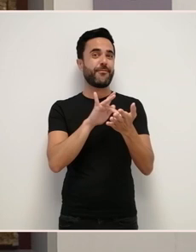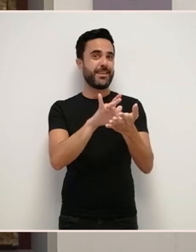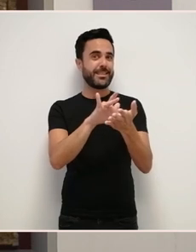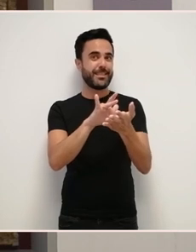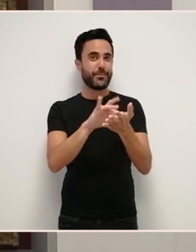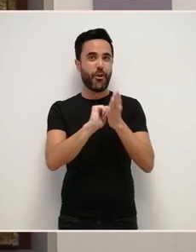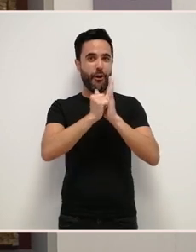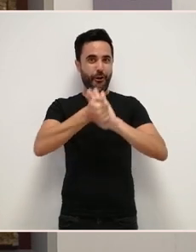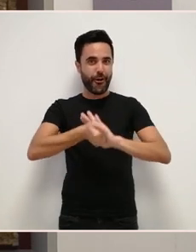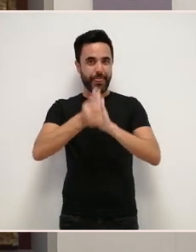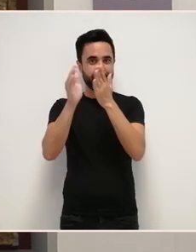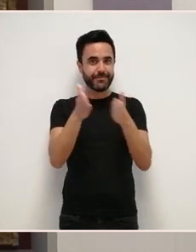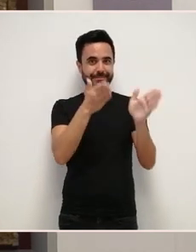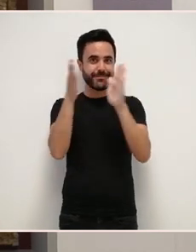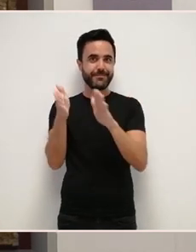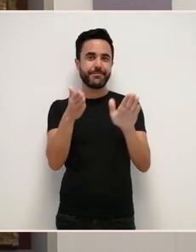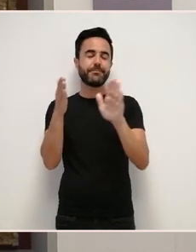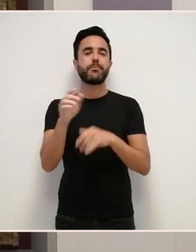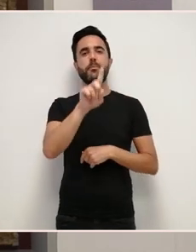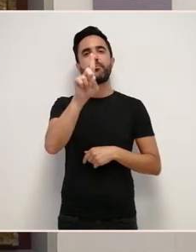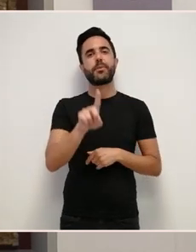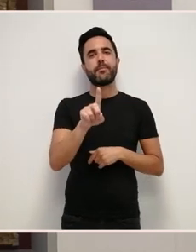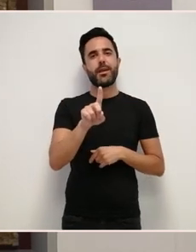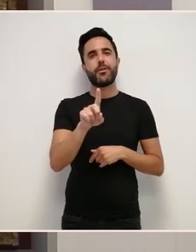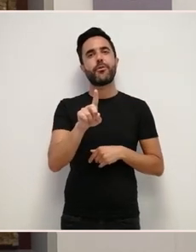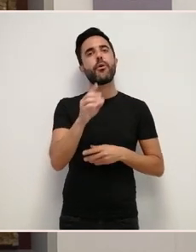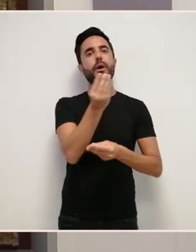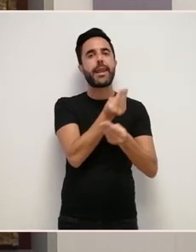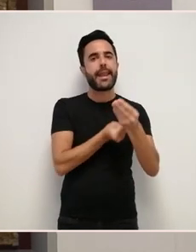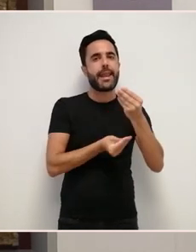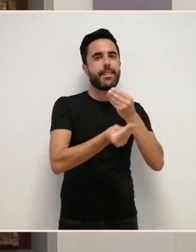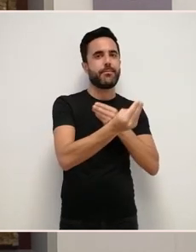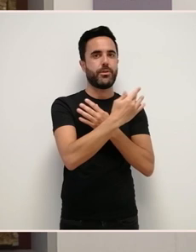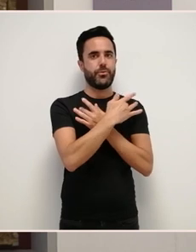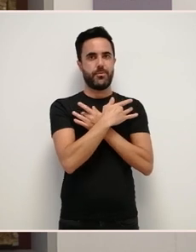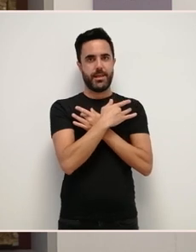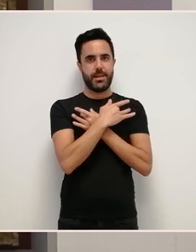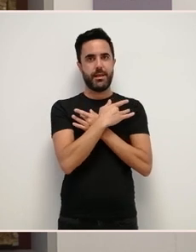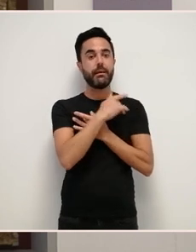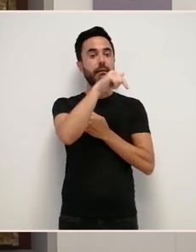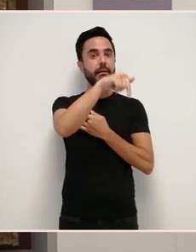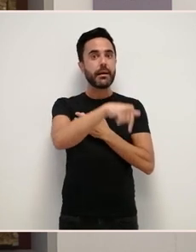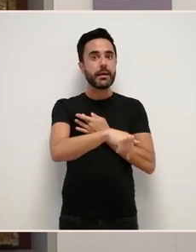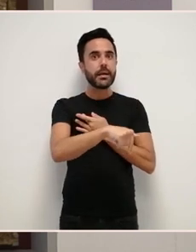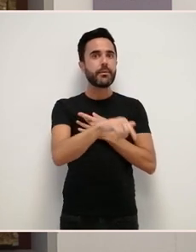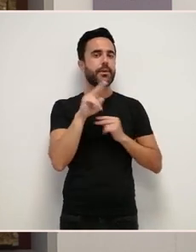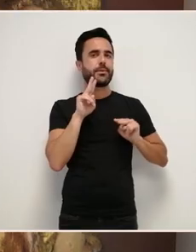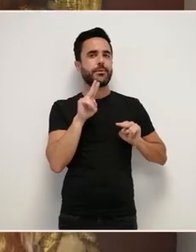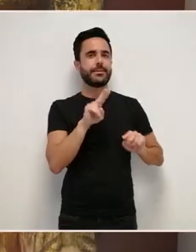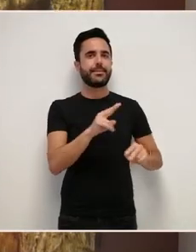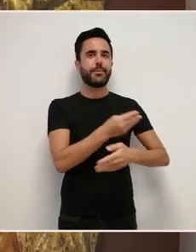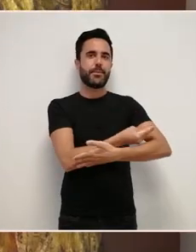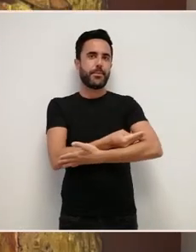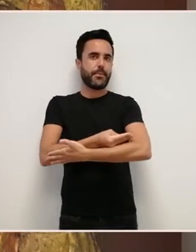Teníamos en primeiro lugar a escena do nacimento de María E así, na parte inferior,